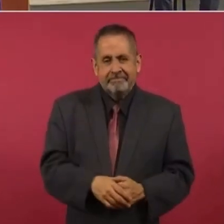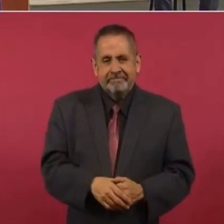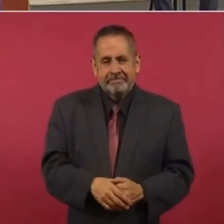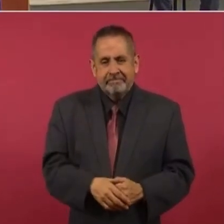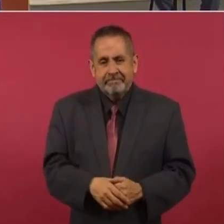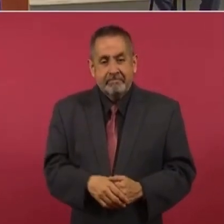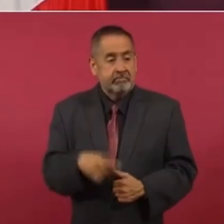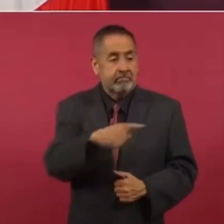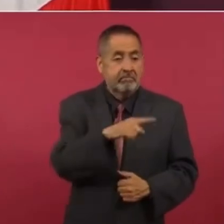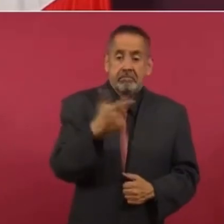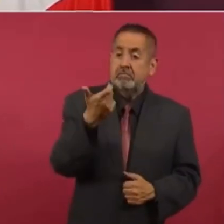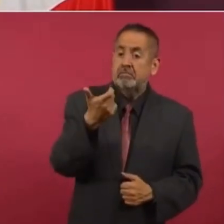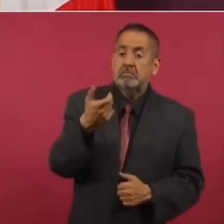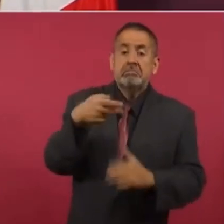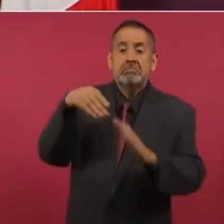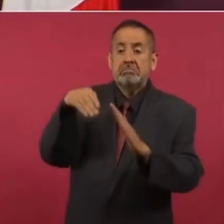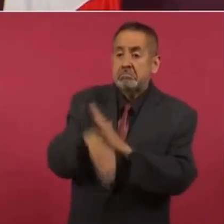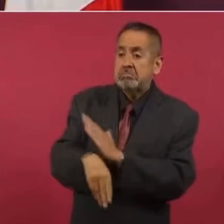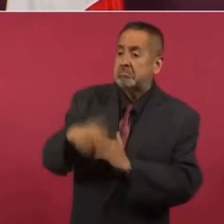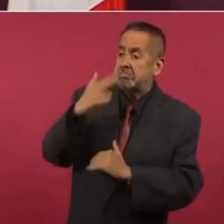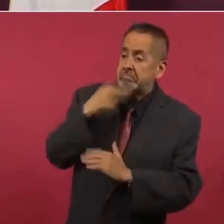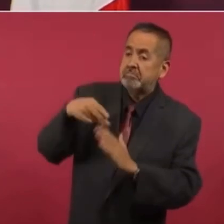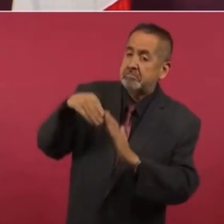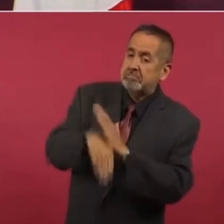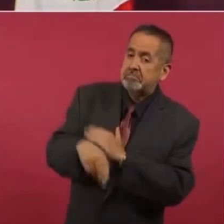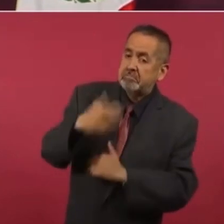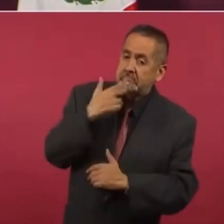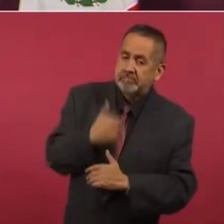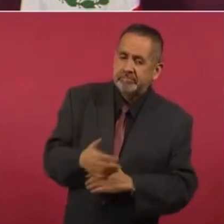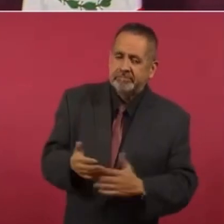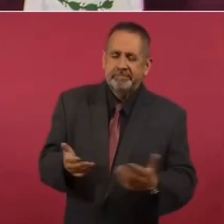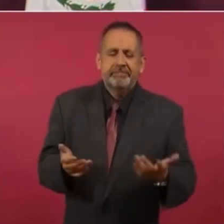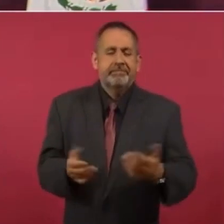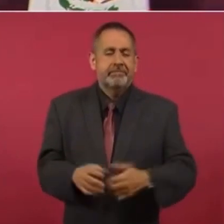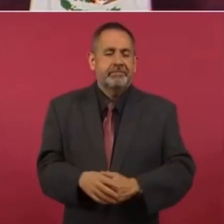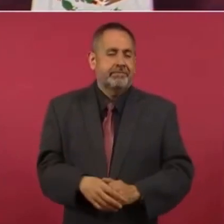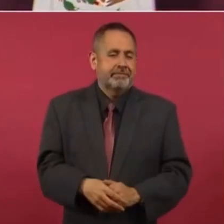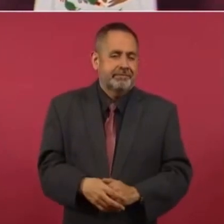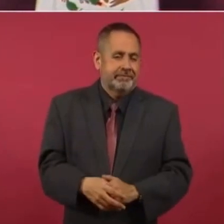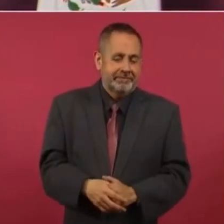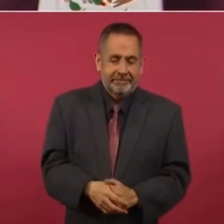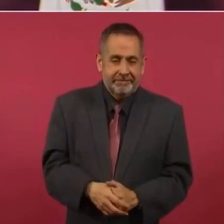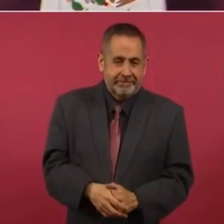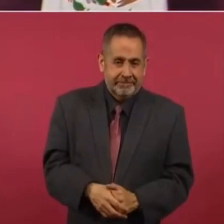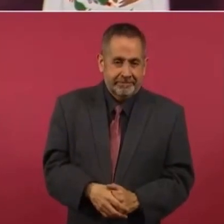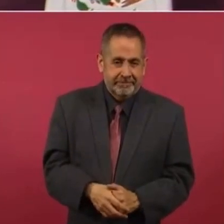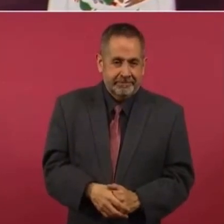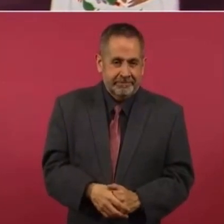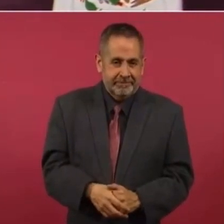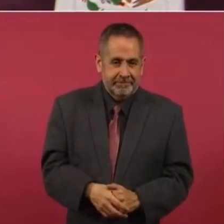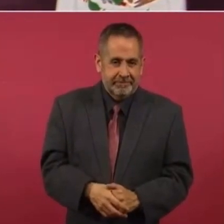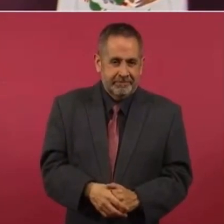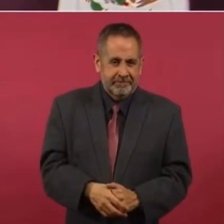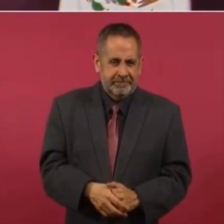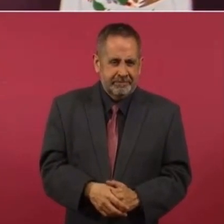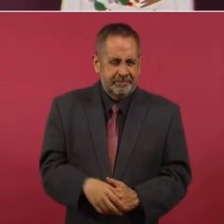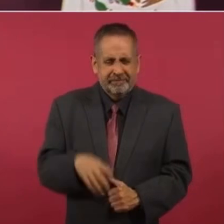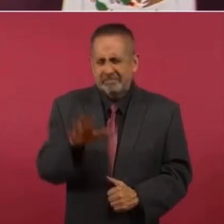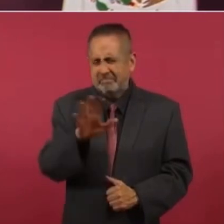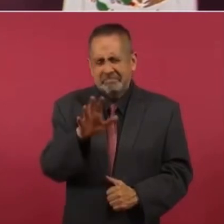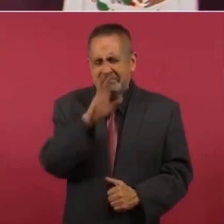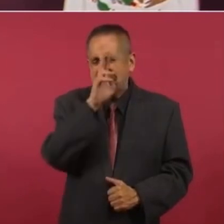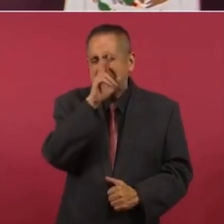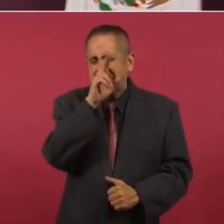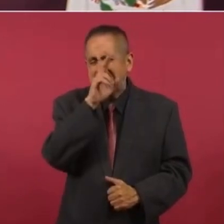devaluación. Entonces, que no se preocupe nadie,